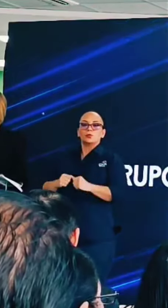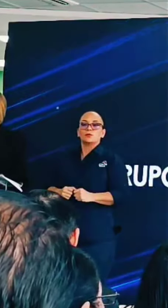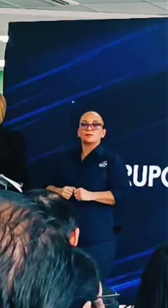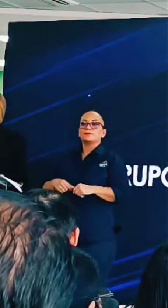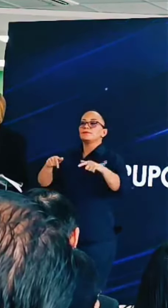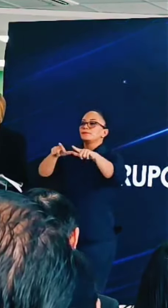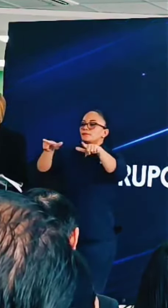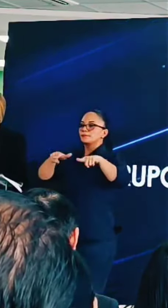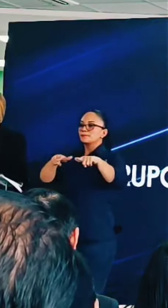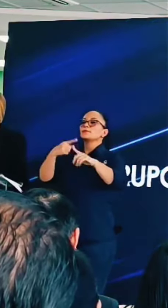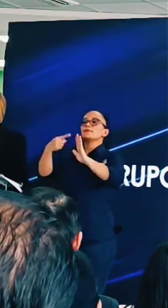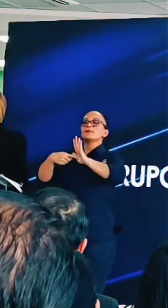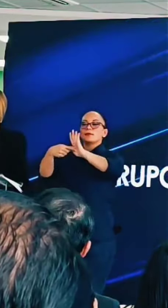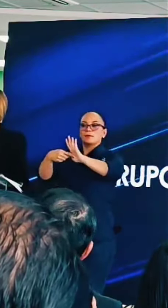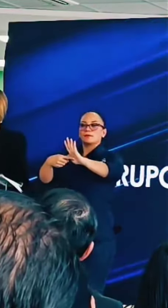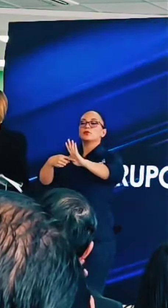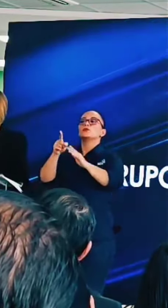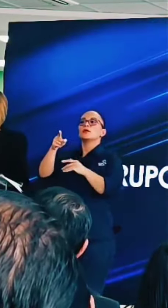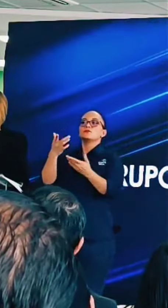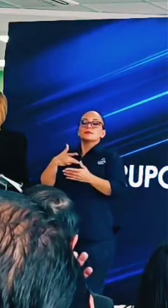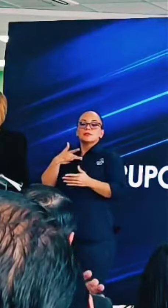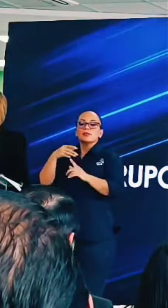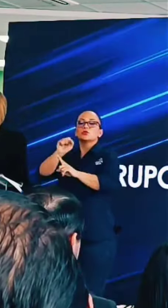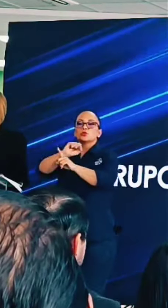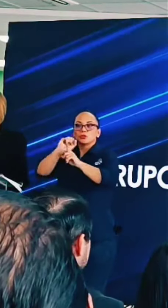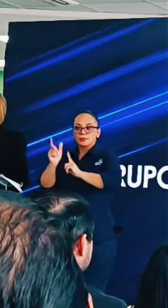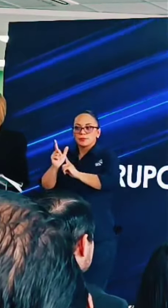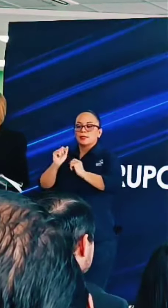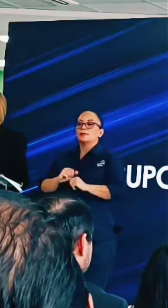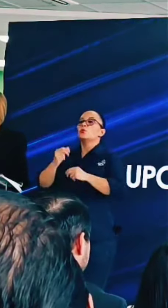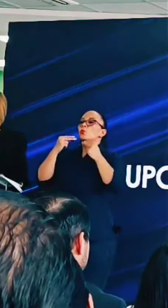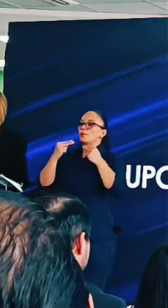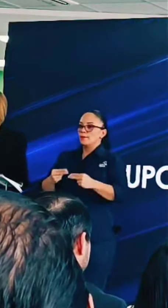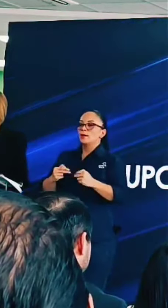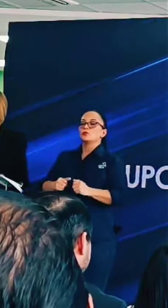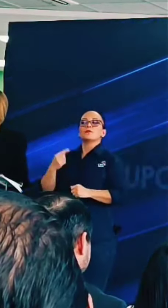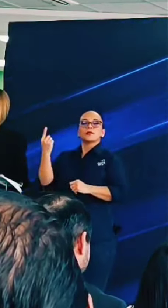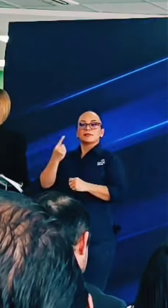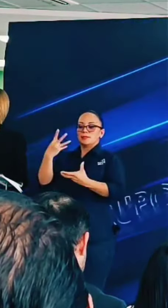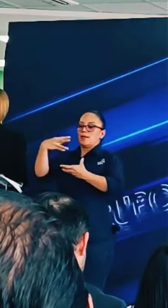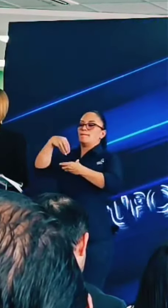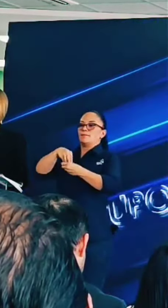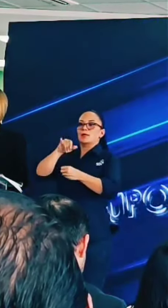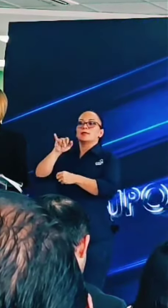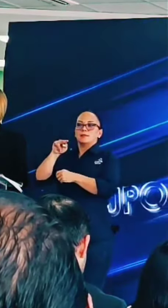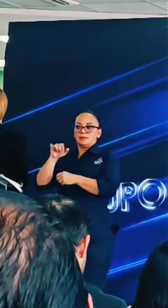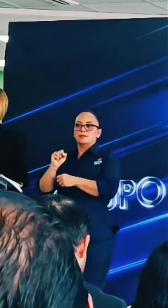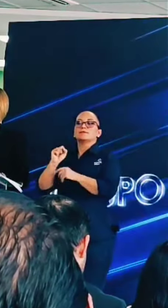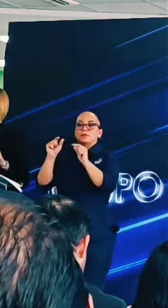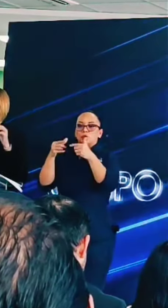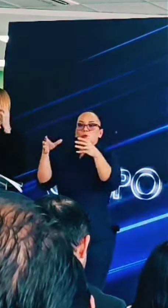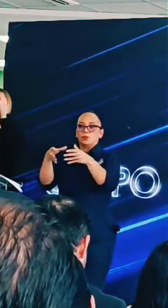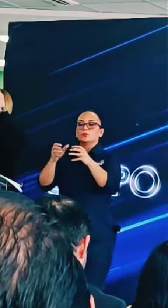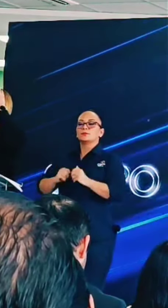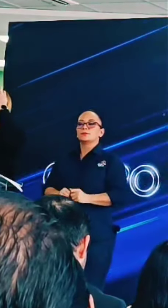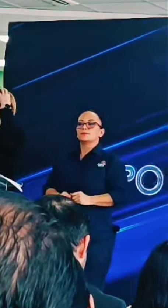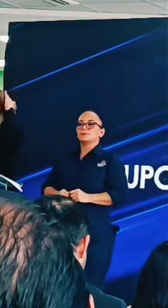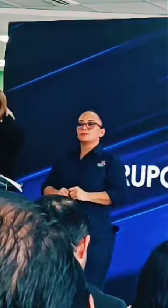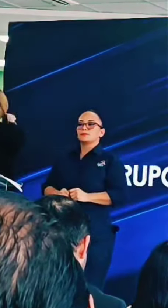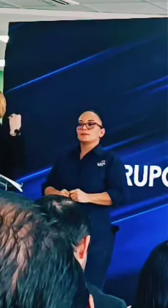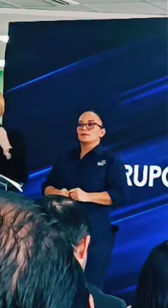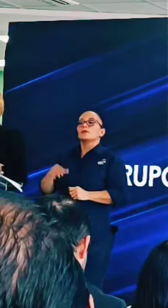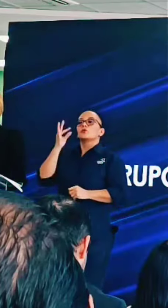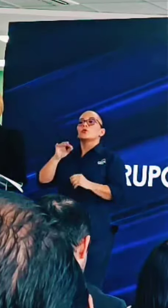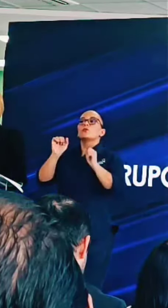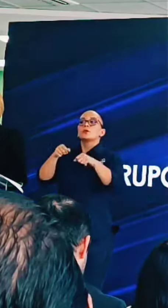las cuales son el reflejo de un sentido social y humano que siempre ha caracterizado a nuestro grupo. Creo que